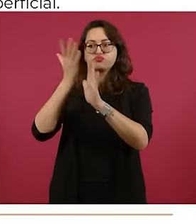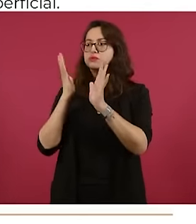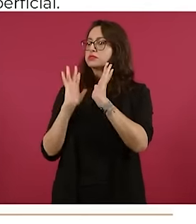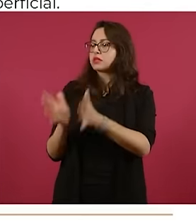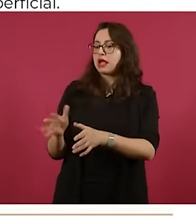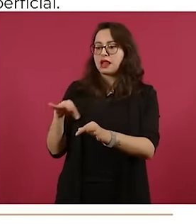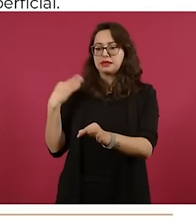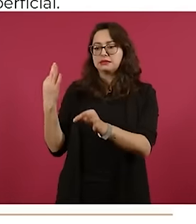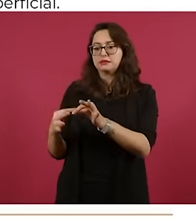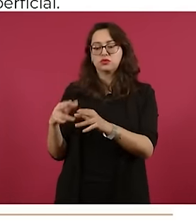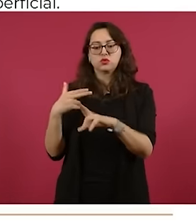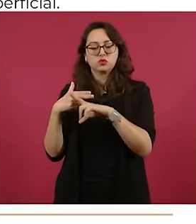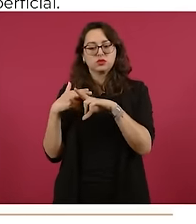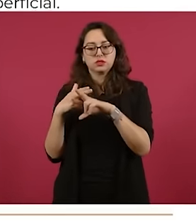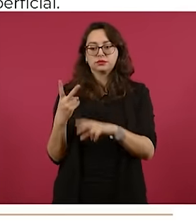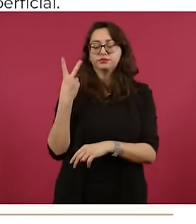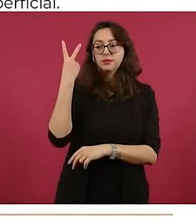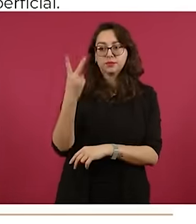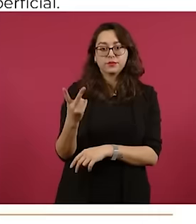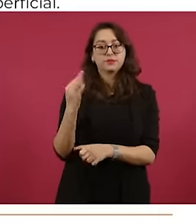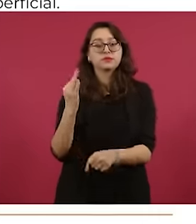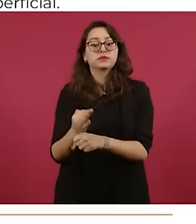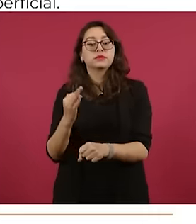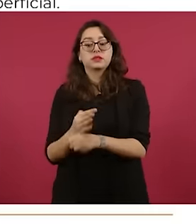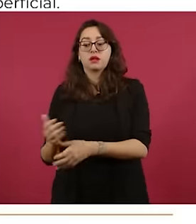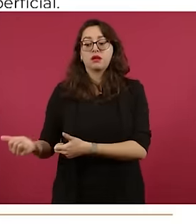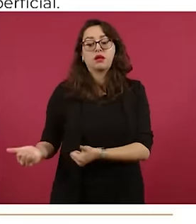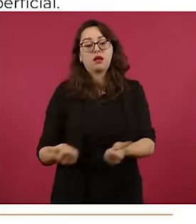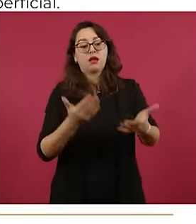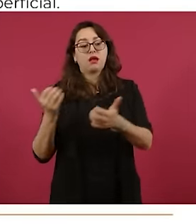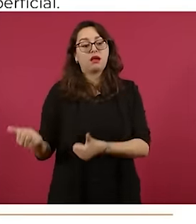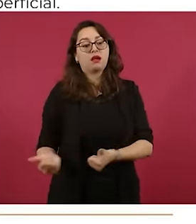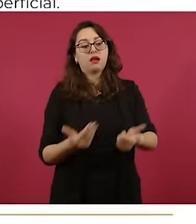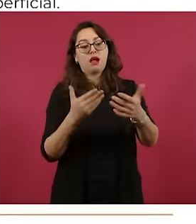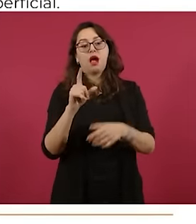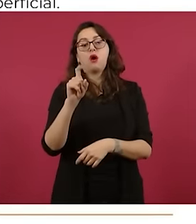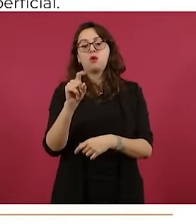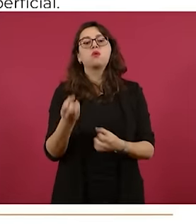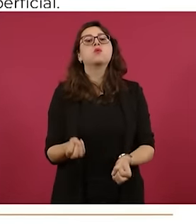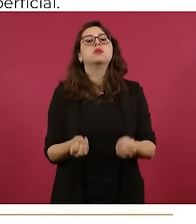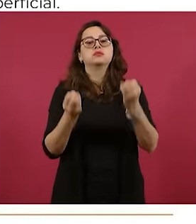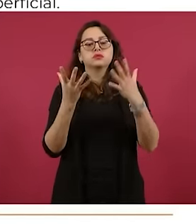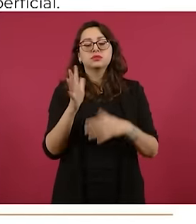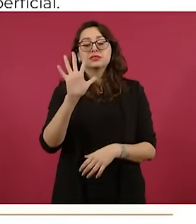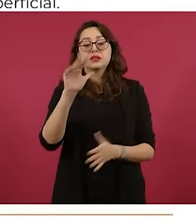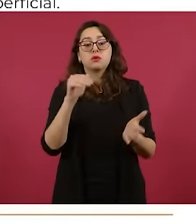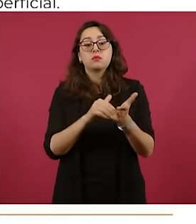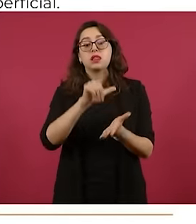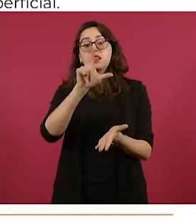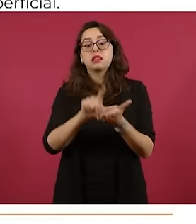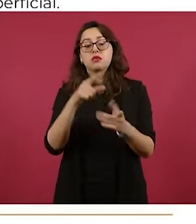de esta obra que suministra, está suministrando, 5 mil litros por segundo. De septiembre a